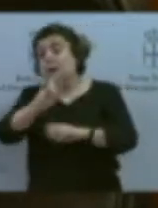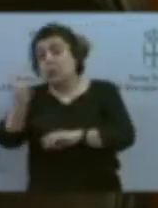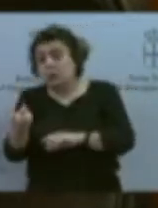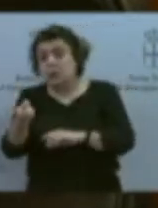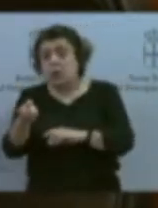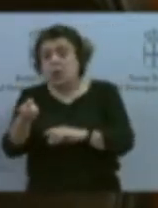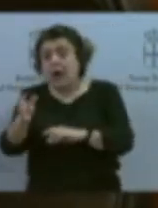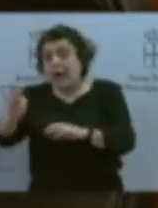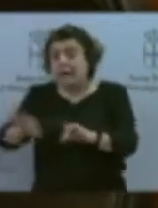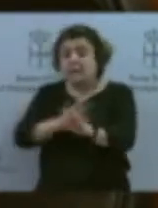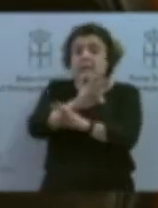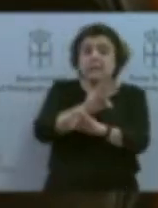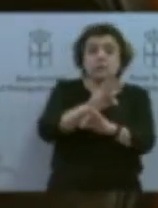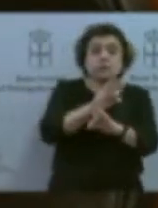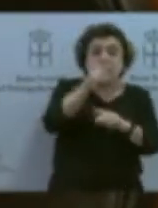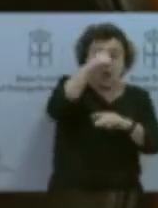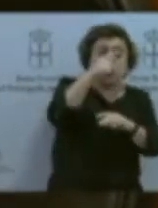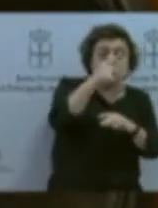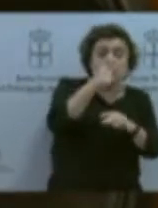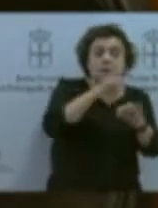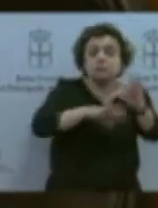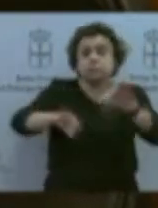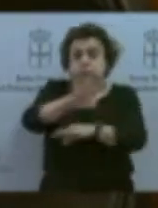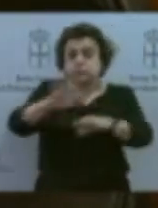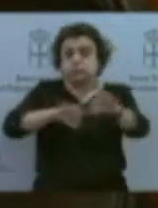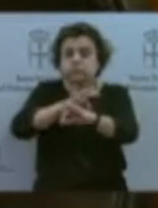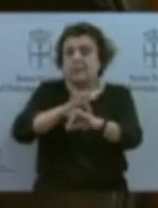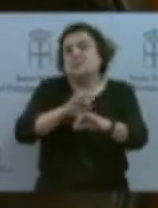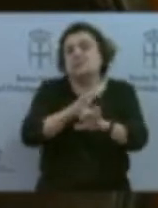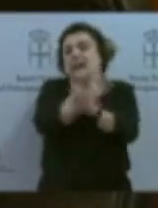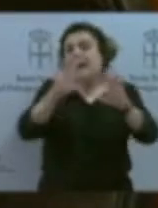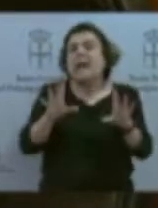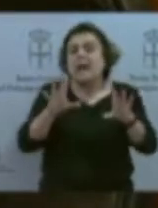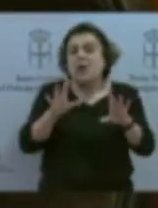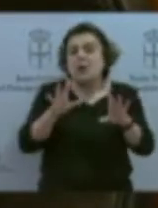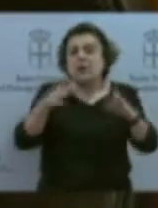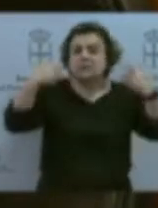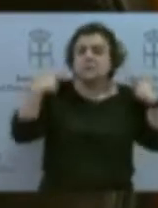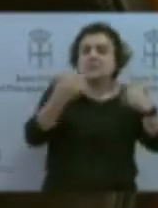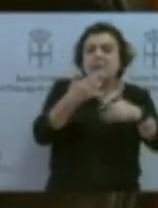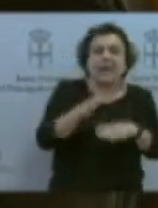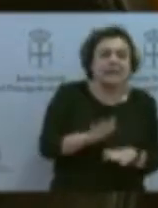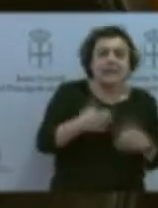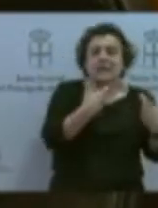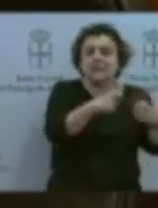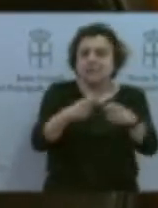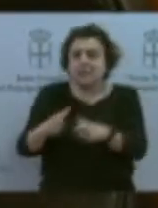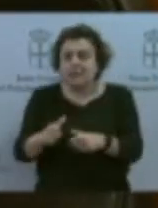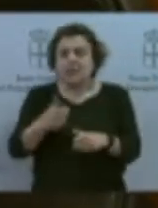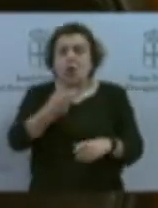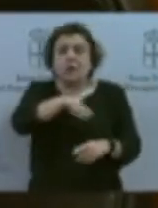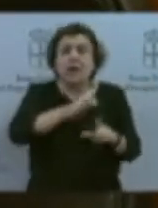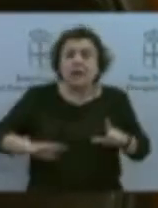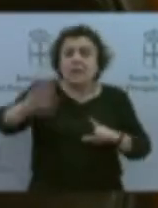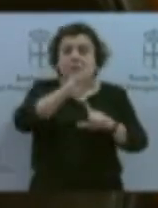con ustedes. No hay forma de aclararse cuál es la clasificación nacional de actividades económicas que tienen. No si ellos entienden que ellos